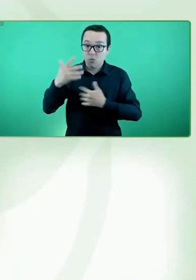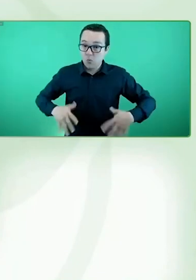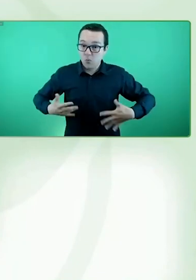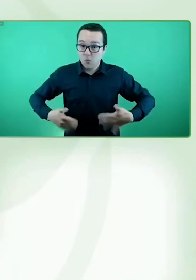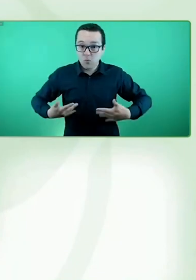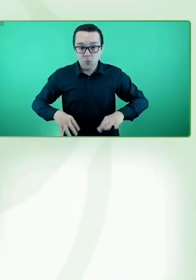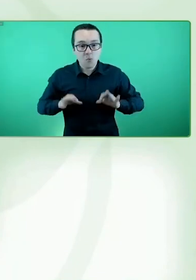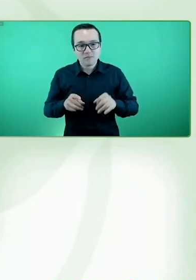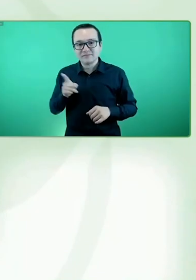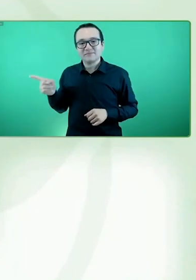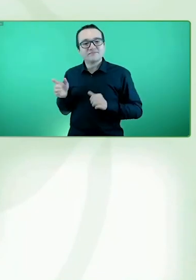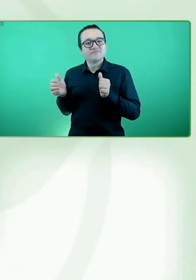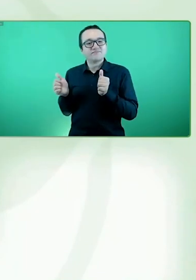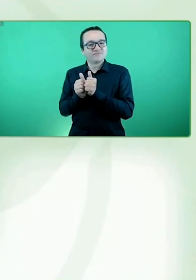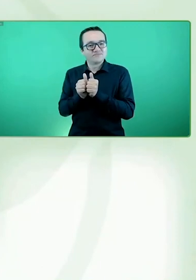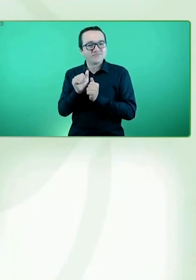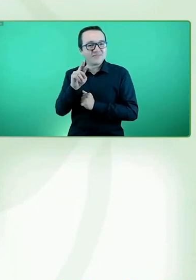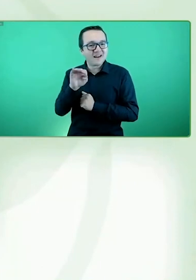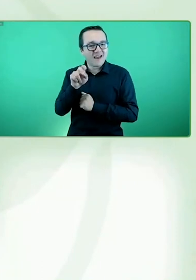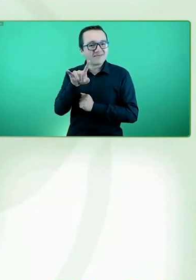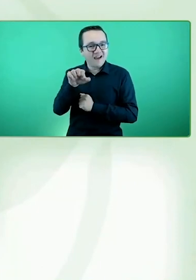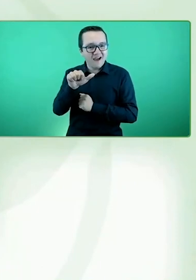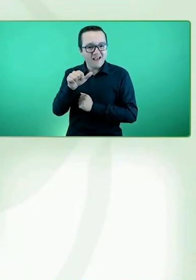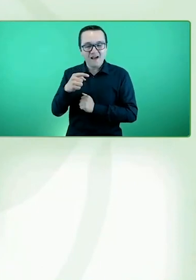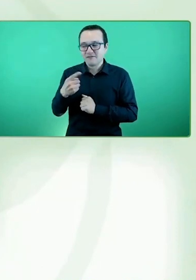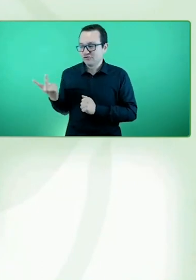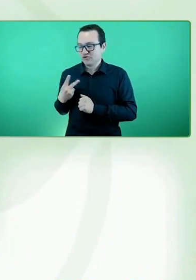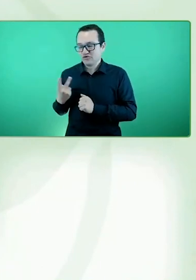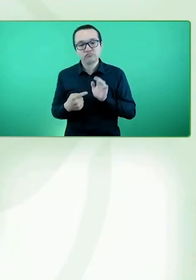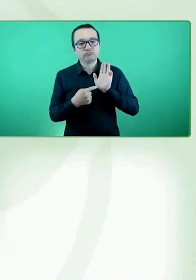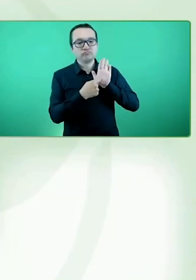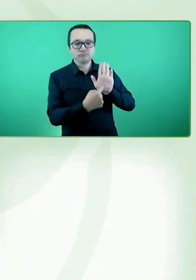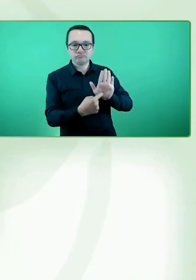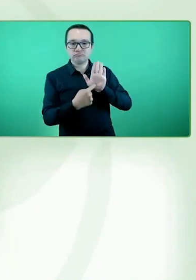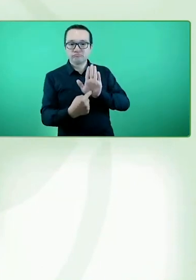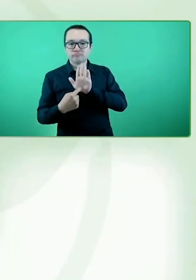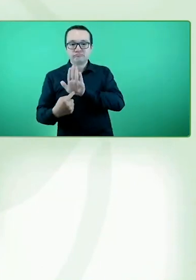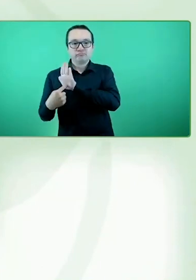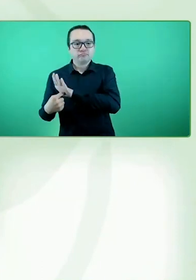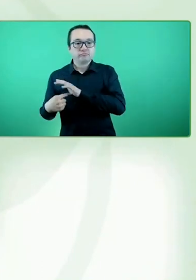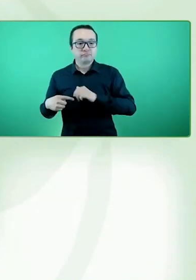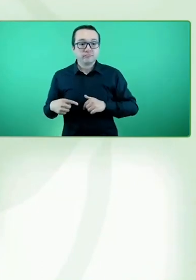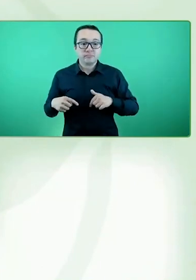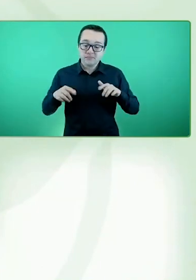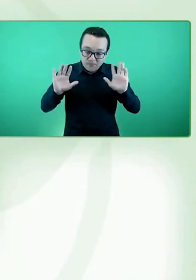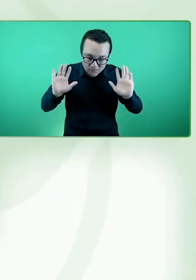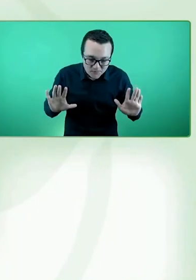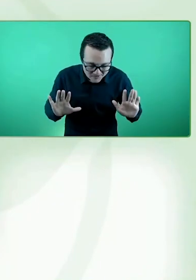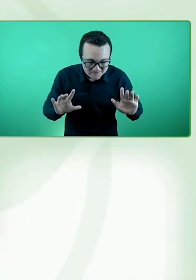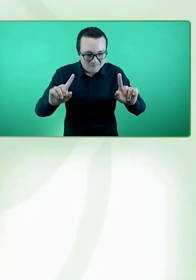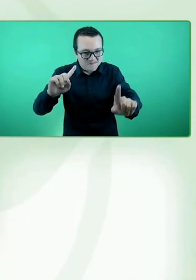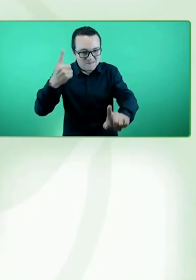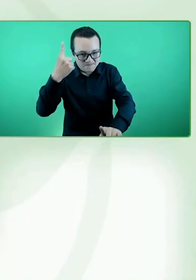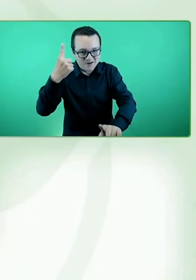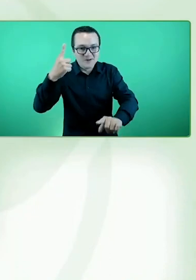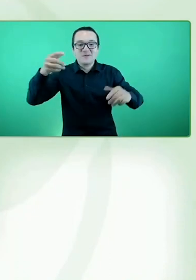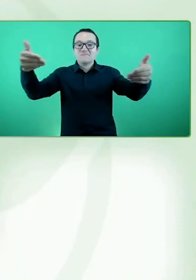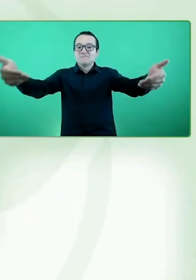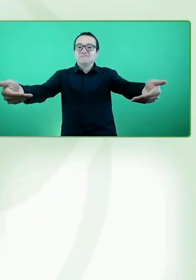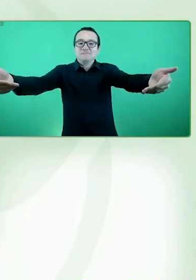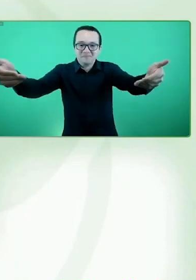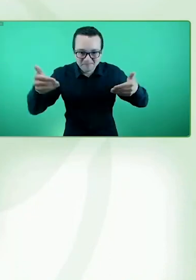vayan hablando. Así que para partir con este segundo, primero que nada, les damos la bienvenida a este segundo día